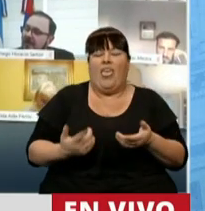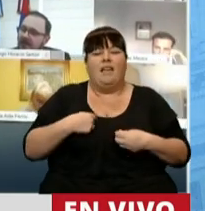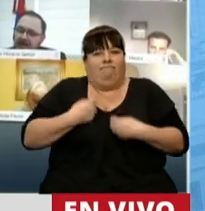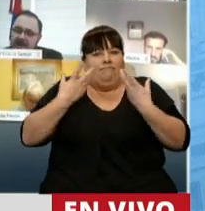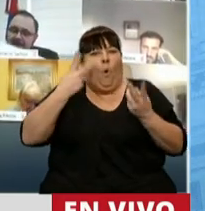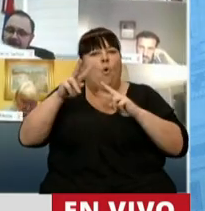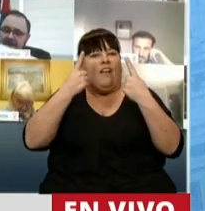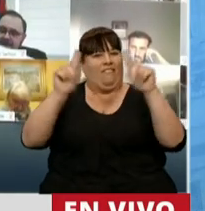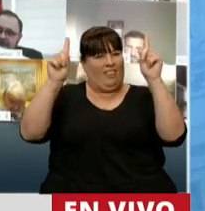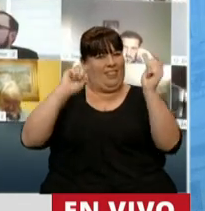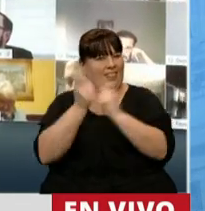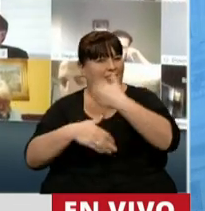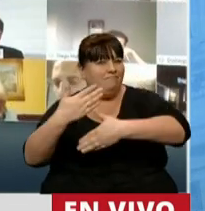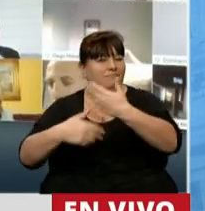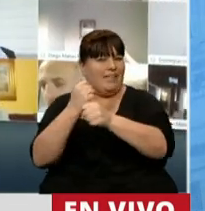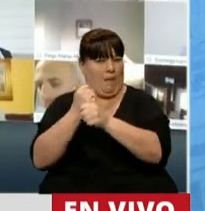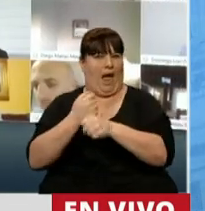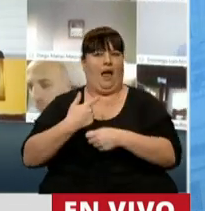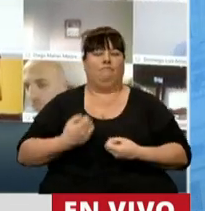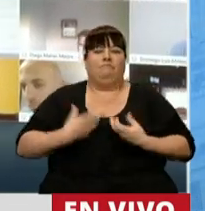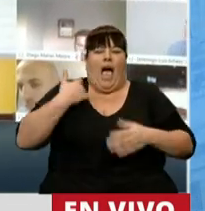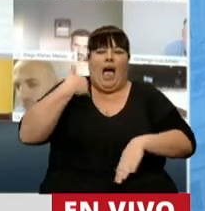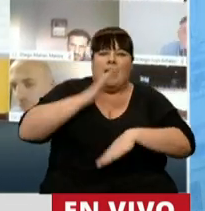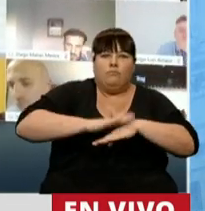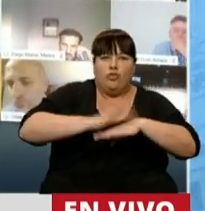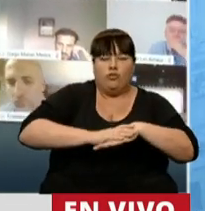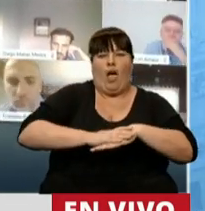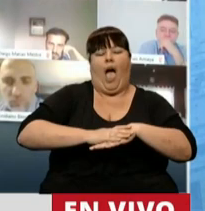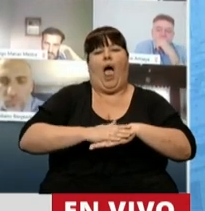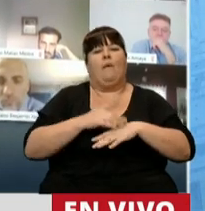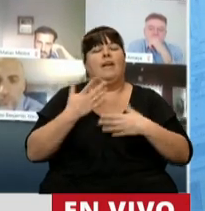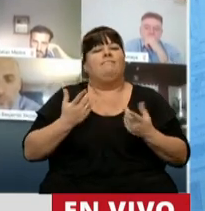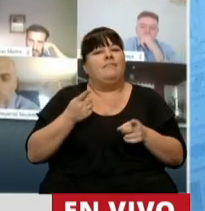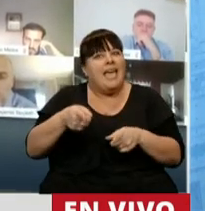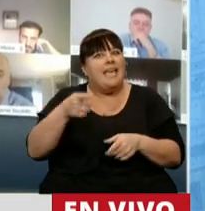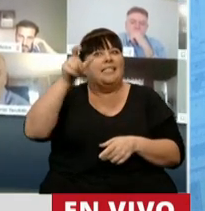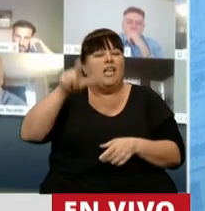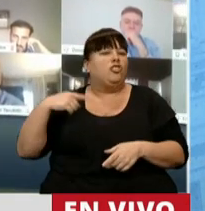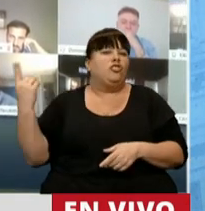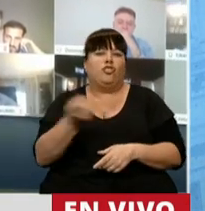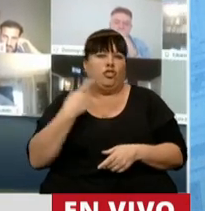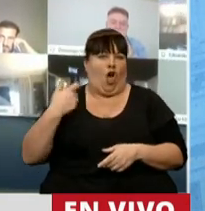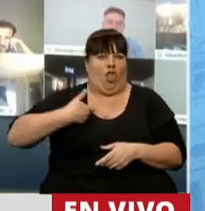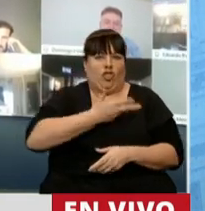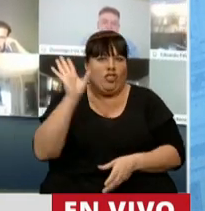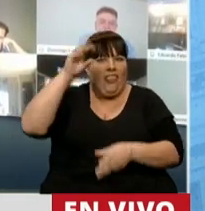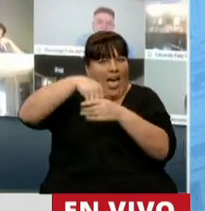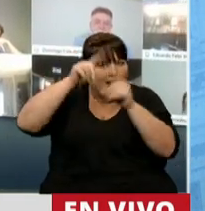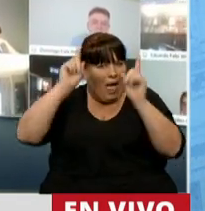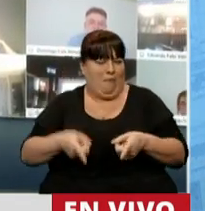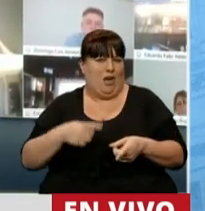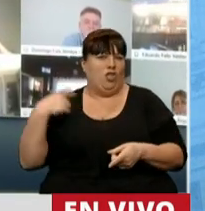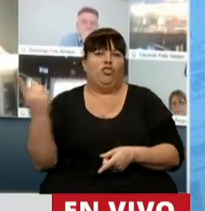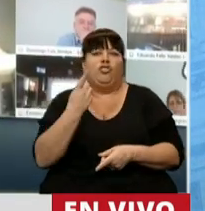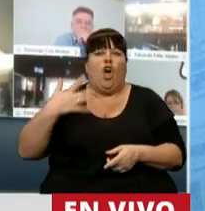espíritu innovador, el espíritu responsable, el espíritu que involucra a toda la sociedad, a